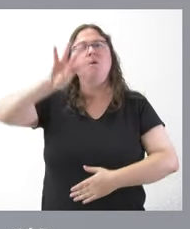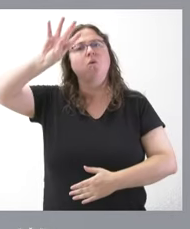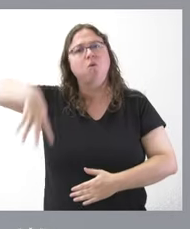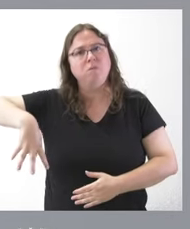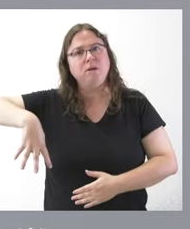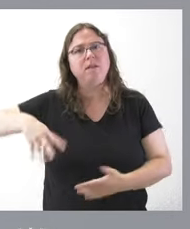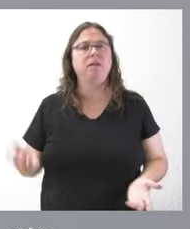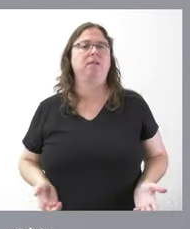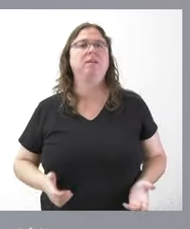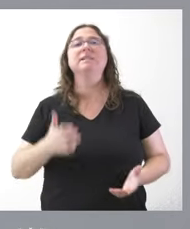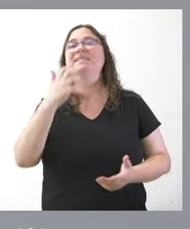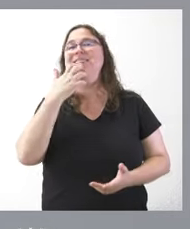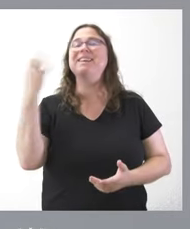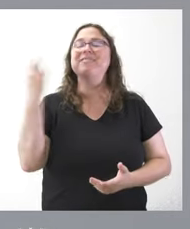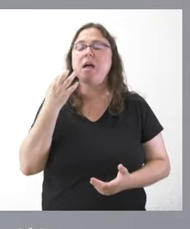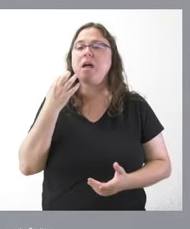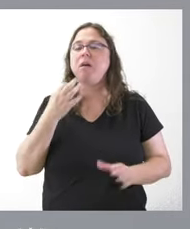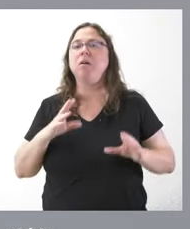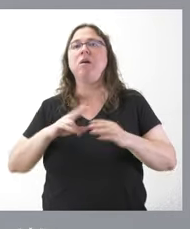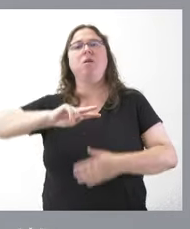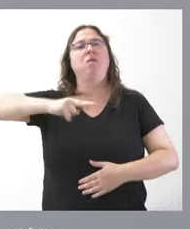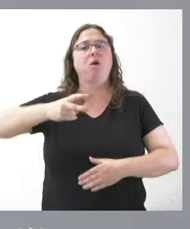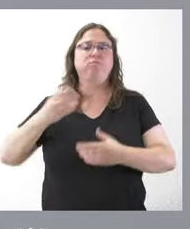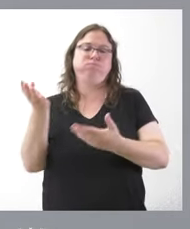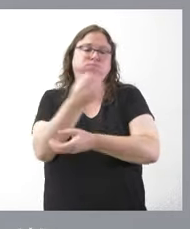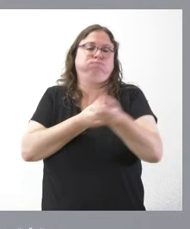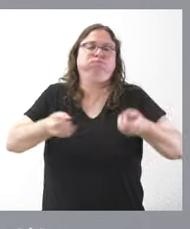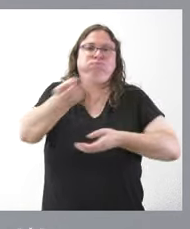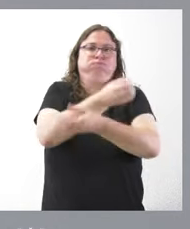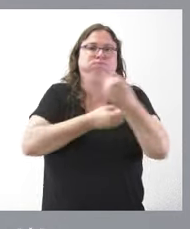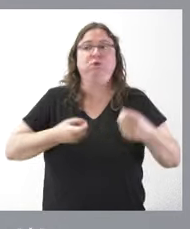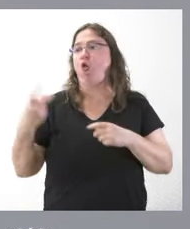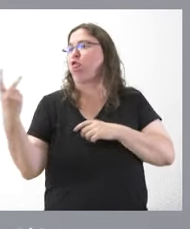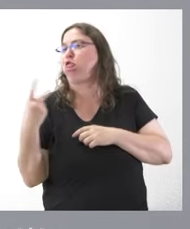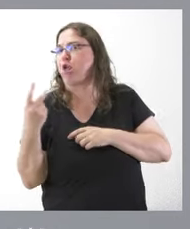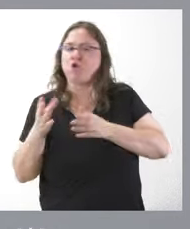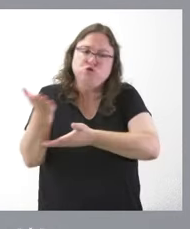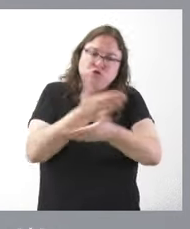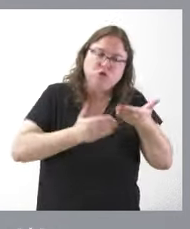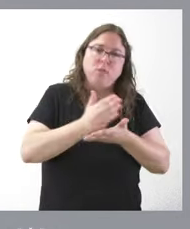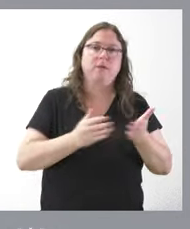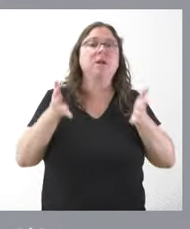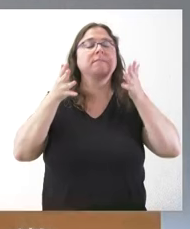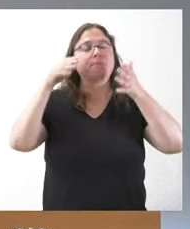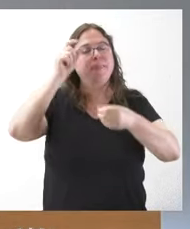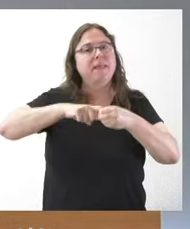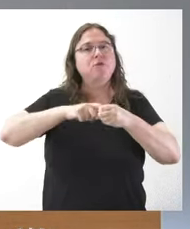cuando tendría que ser negociado de forma bilateral entre todos y mediante acuerdos en el seno del Consejo de Política Fiscal y Financiera